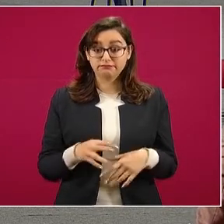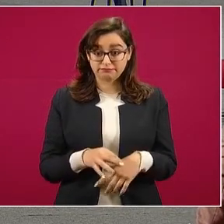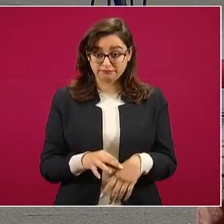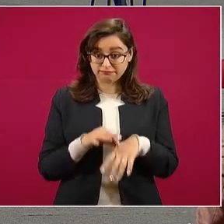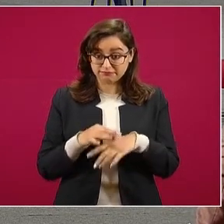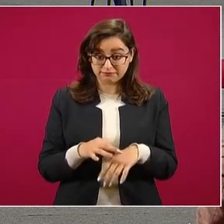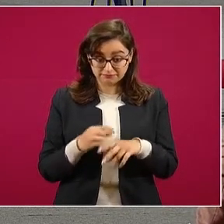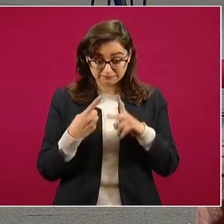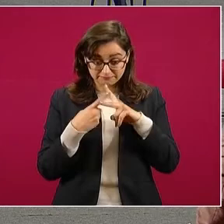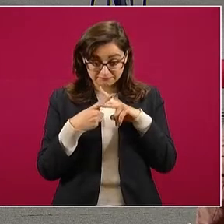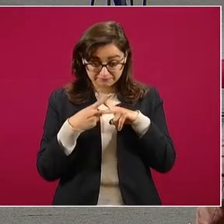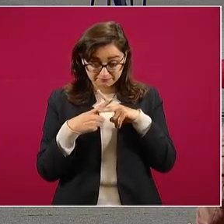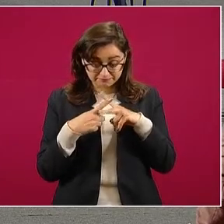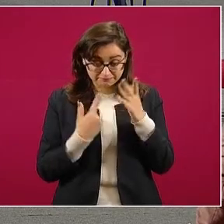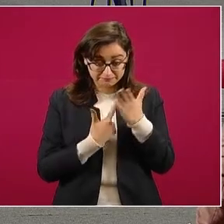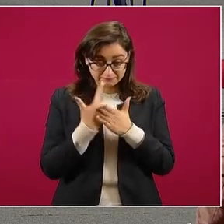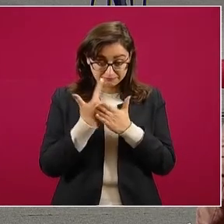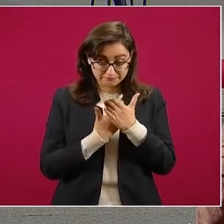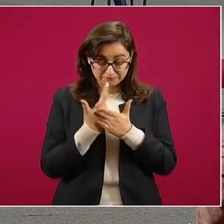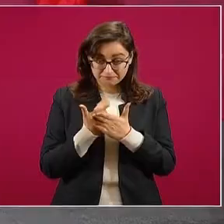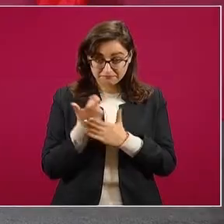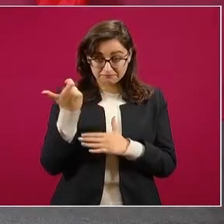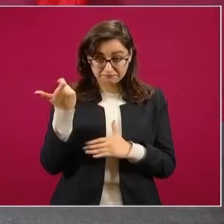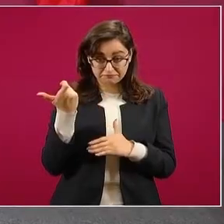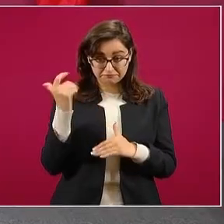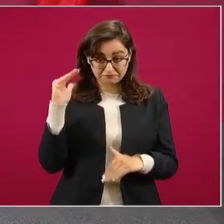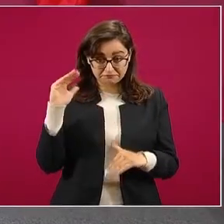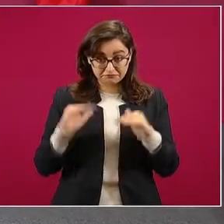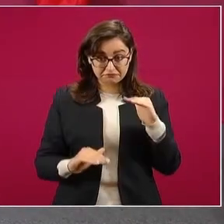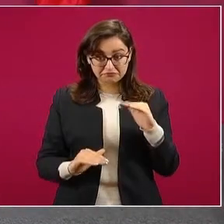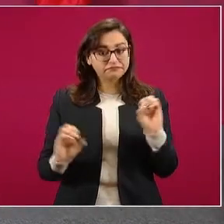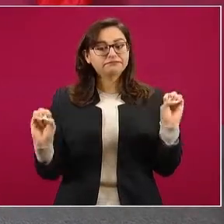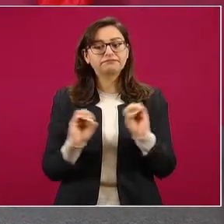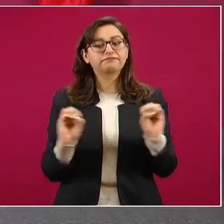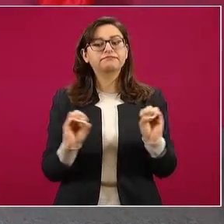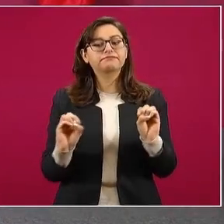depreciación en los dos años.